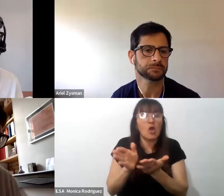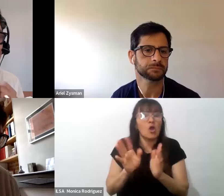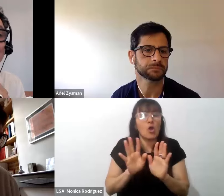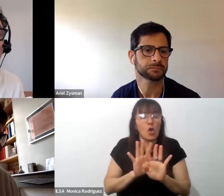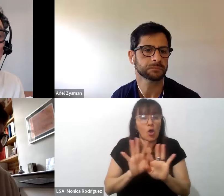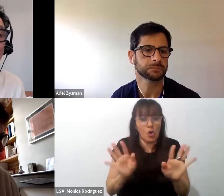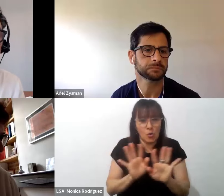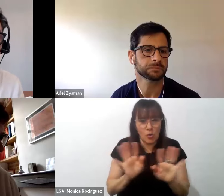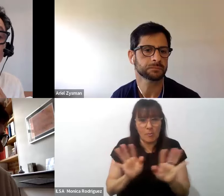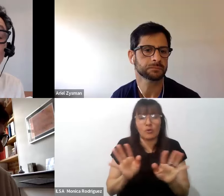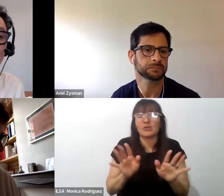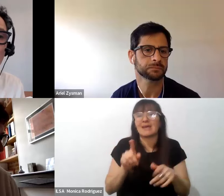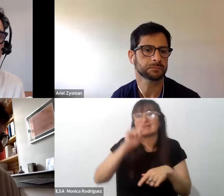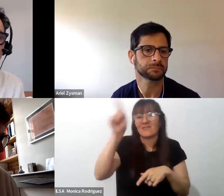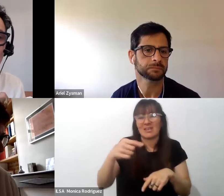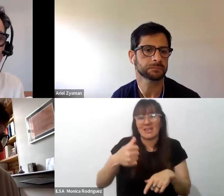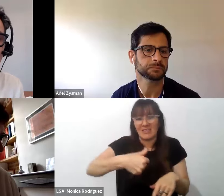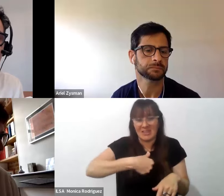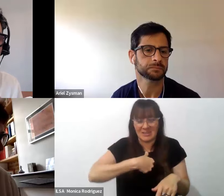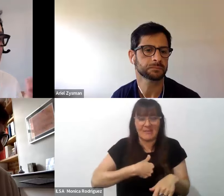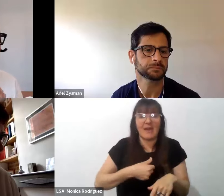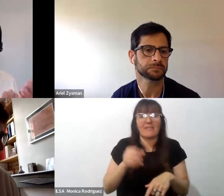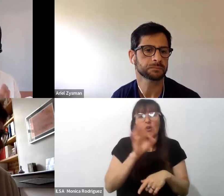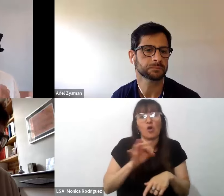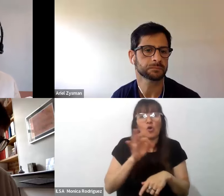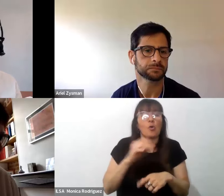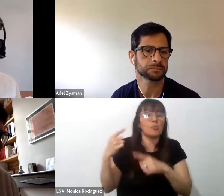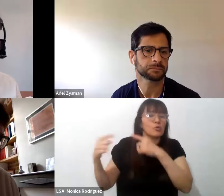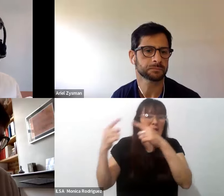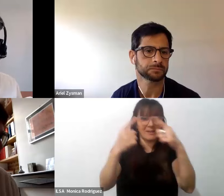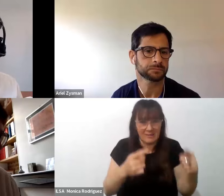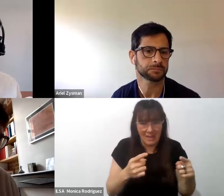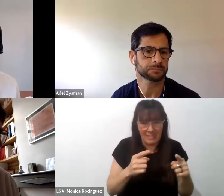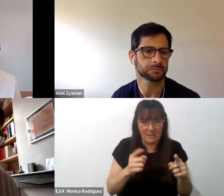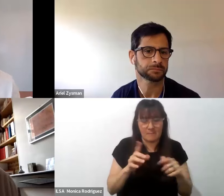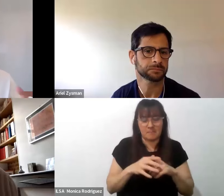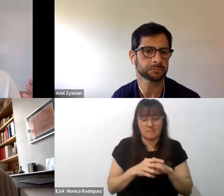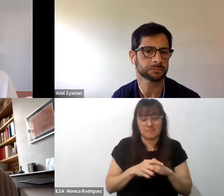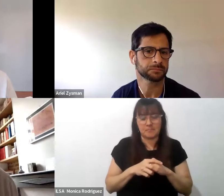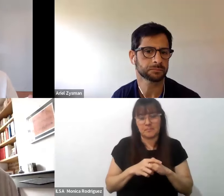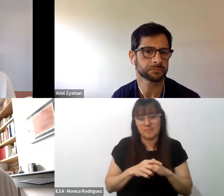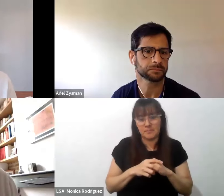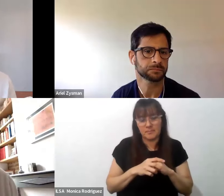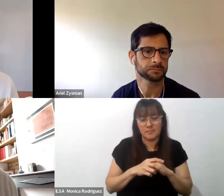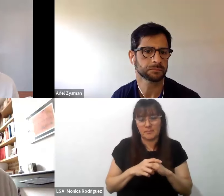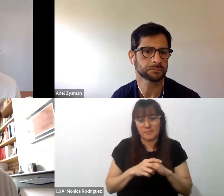decir identidad o reducción de la pluralidad a un simple juego de espejos sino más bien la horizontalidad